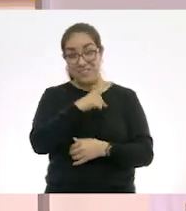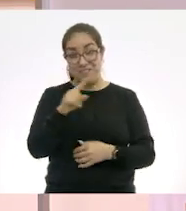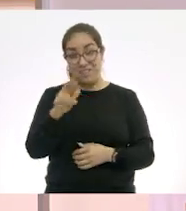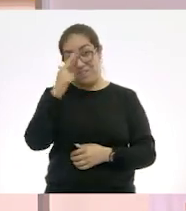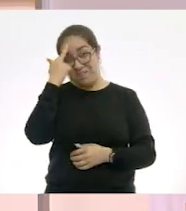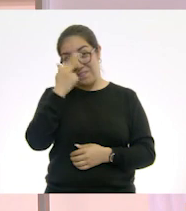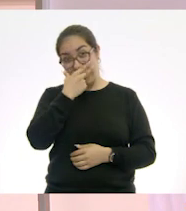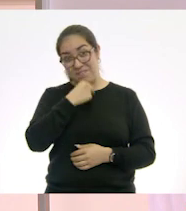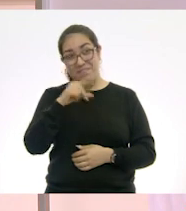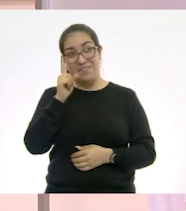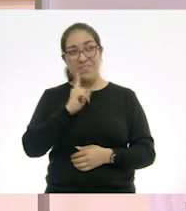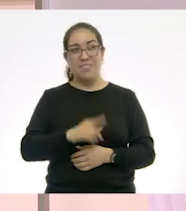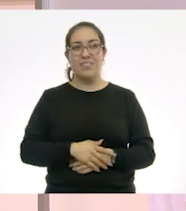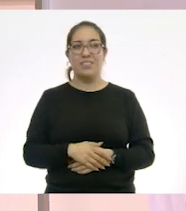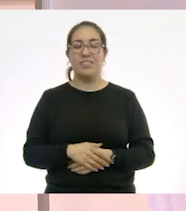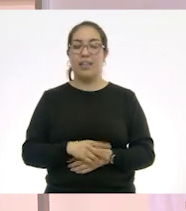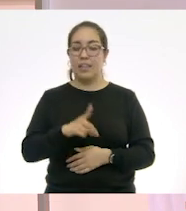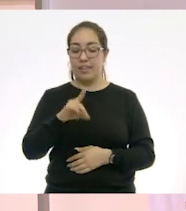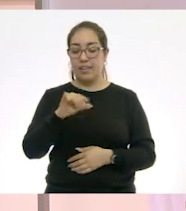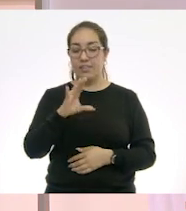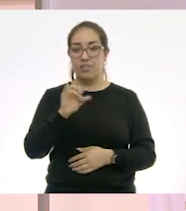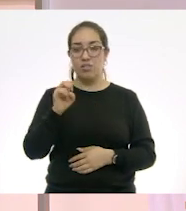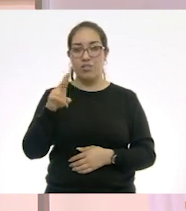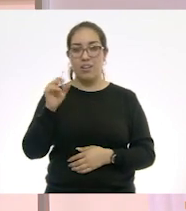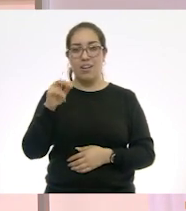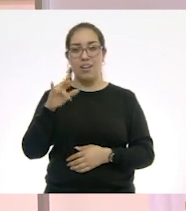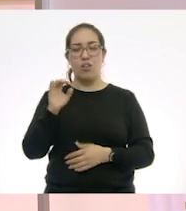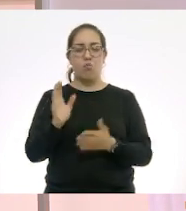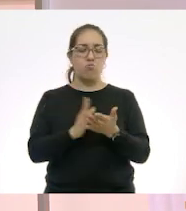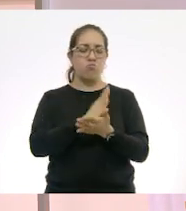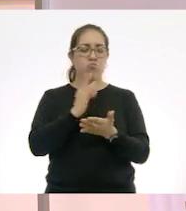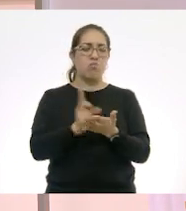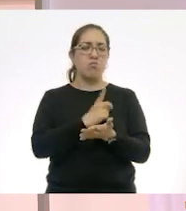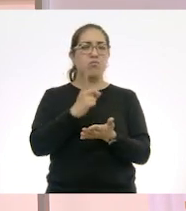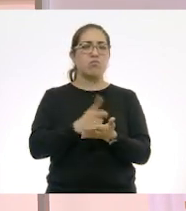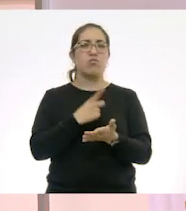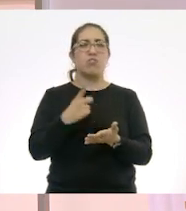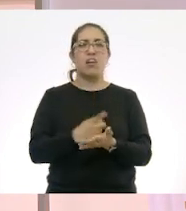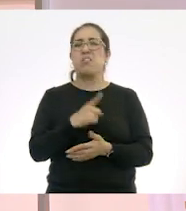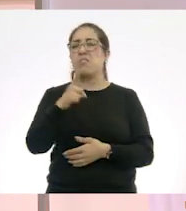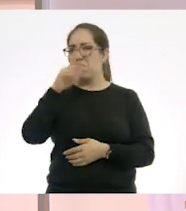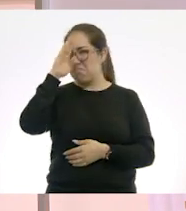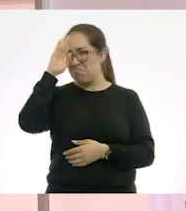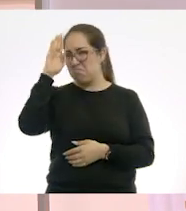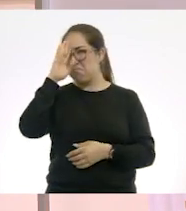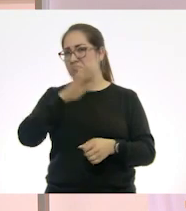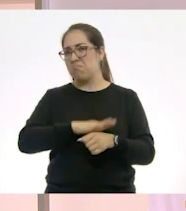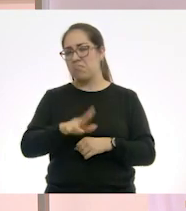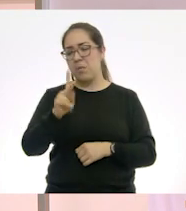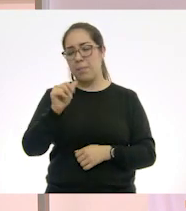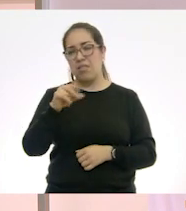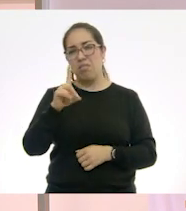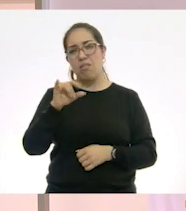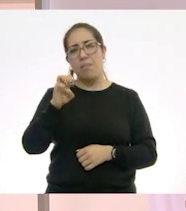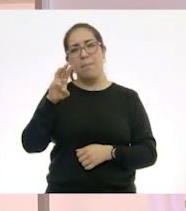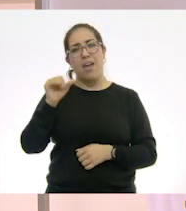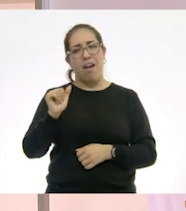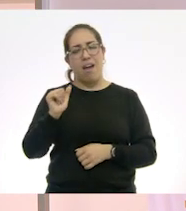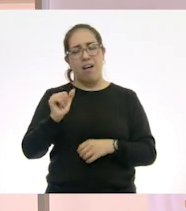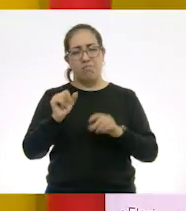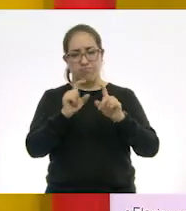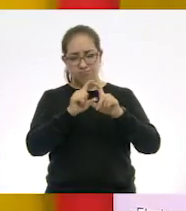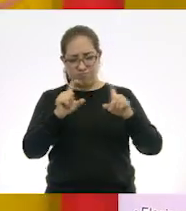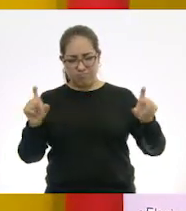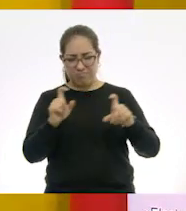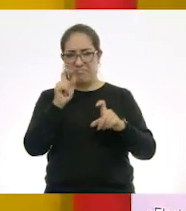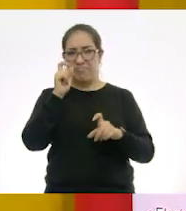niñas? ¿Niños? Sí. En un diccionario. ¿Y qué te imaginas que es lo que es una pandemia? Una pandemia es cuando es